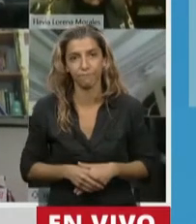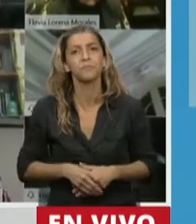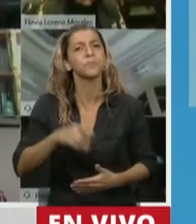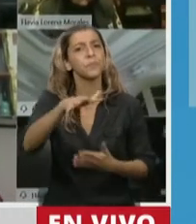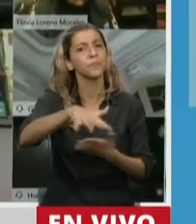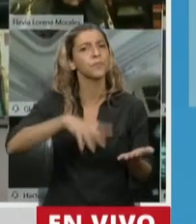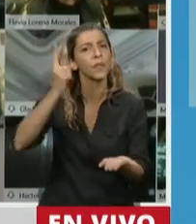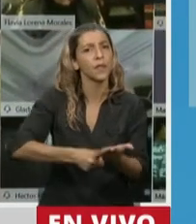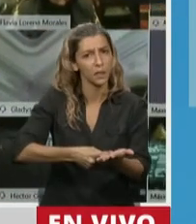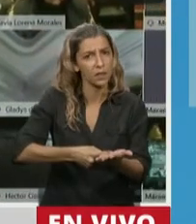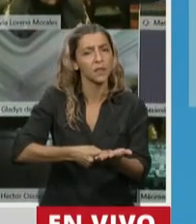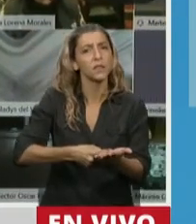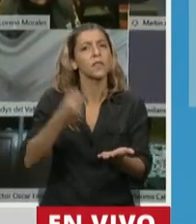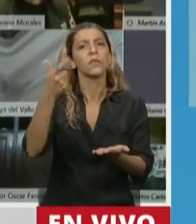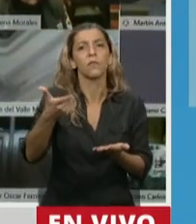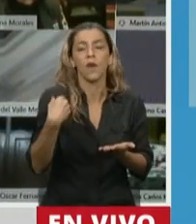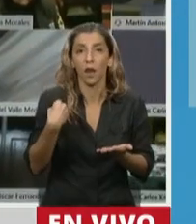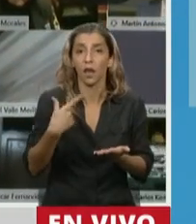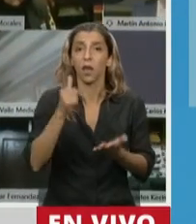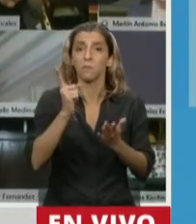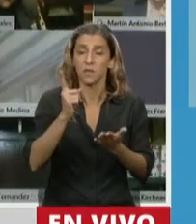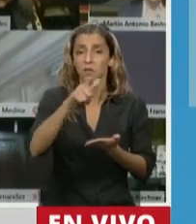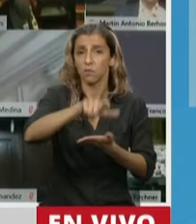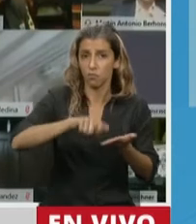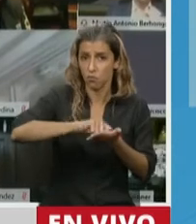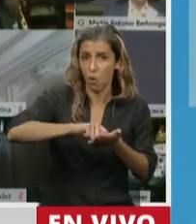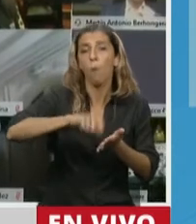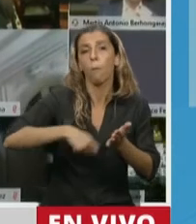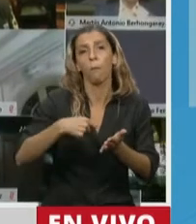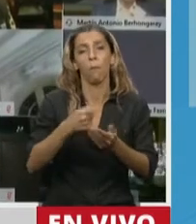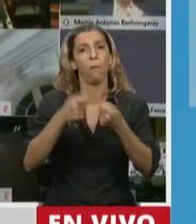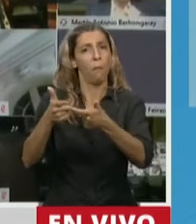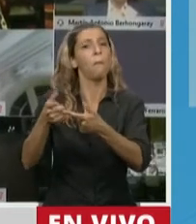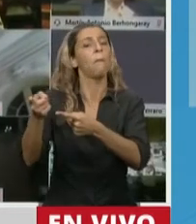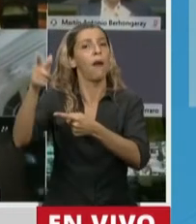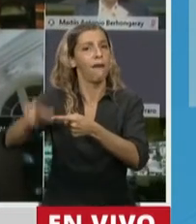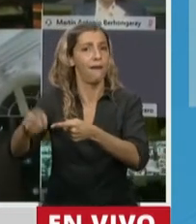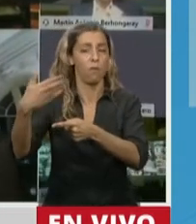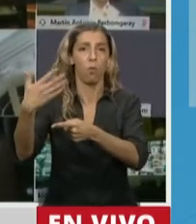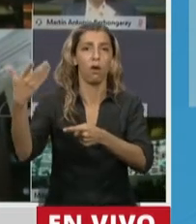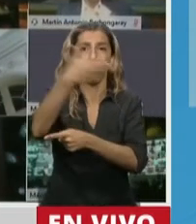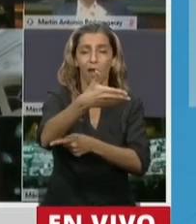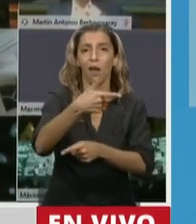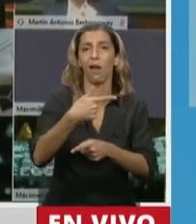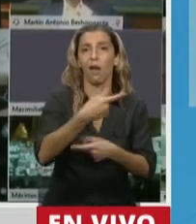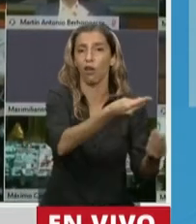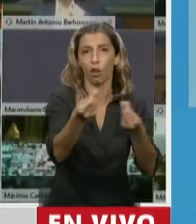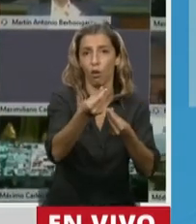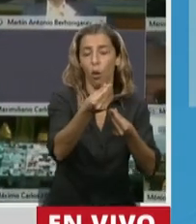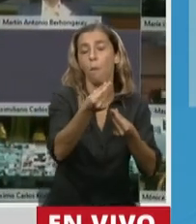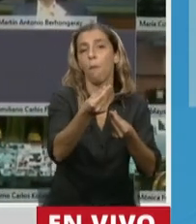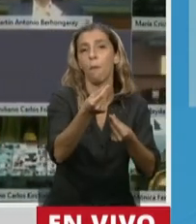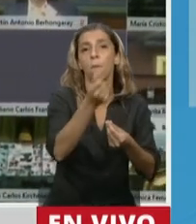establece que la prescripción y dispensación de medicamentos y toda otra prescripción pueden ser